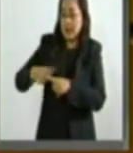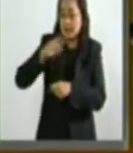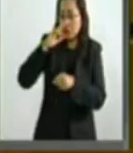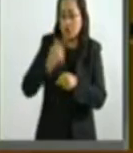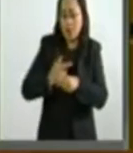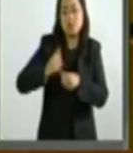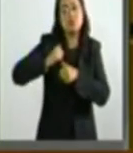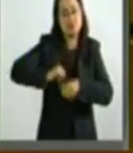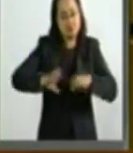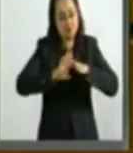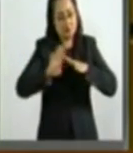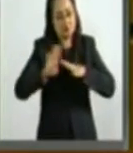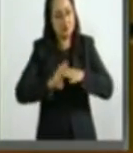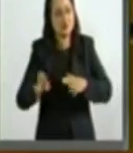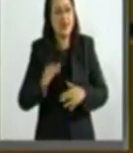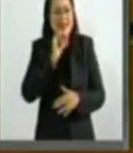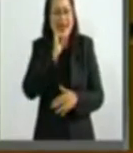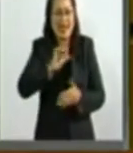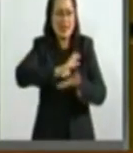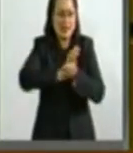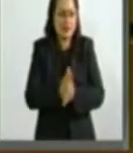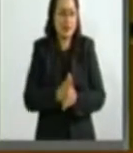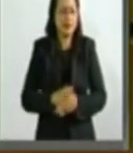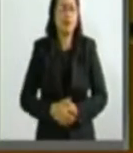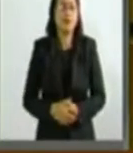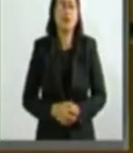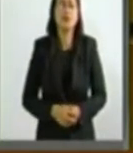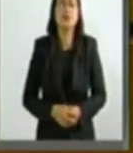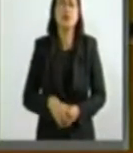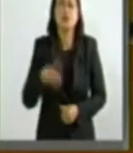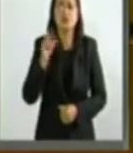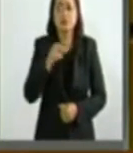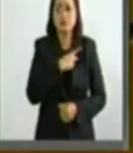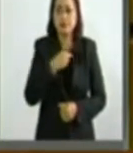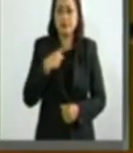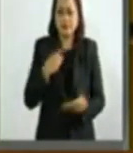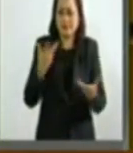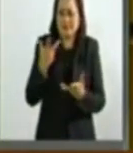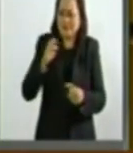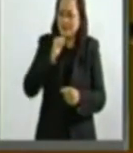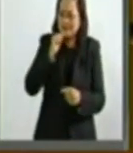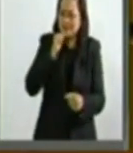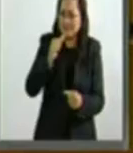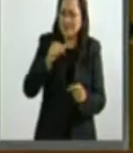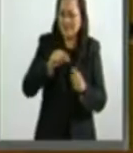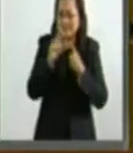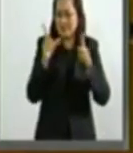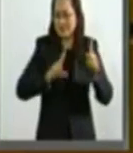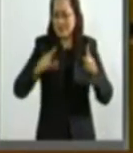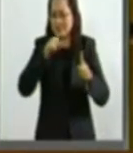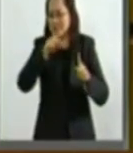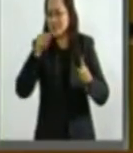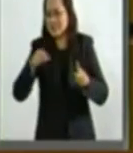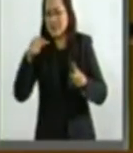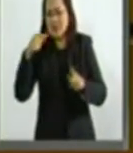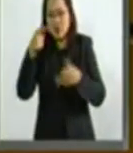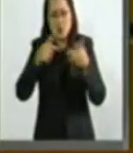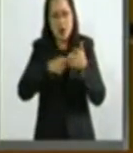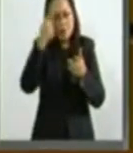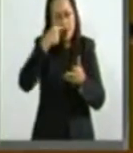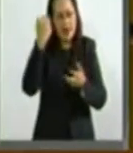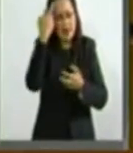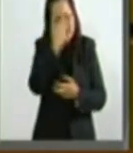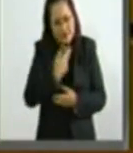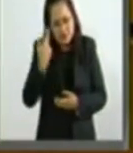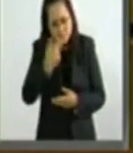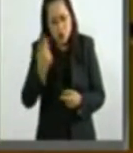migratorias. Y que no debe de darse esto en ningún punto de revisión ni de tránsito